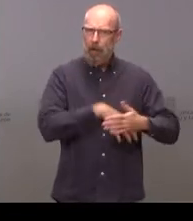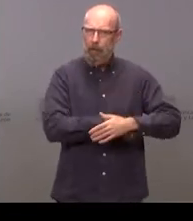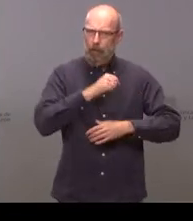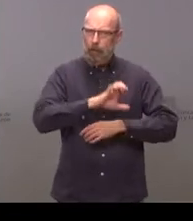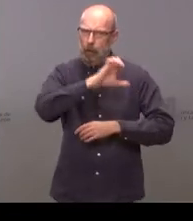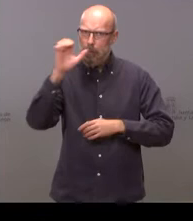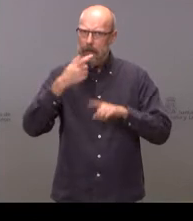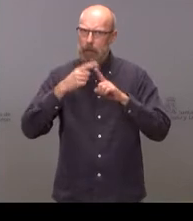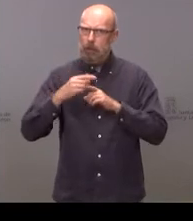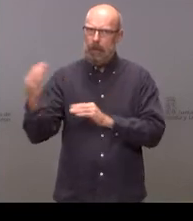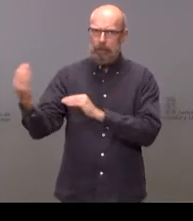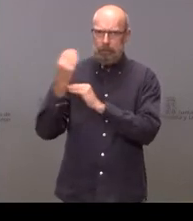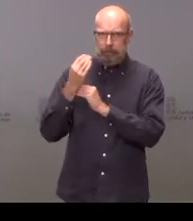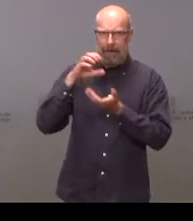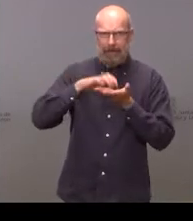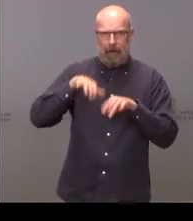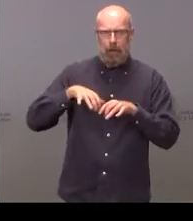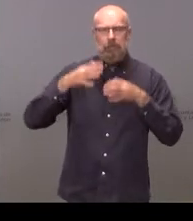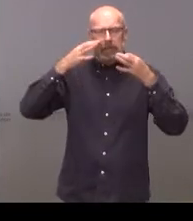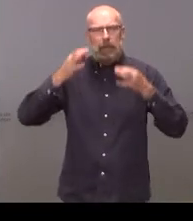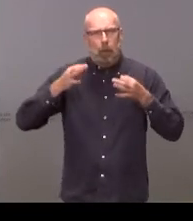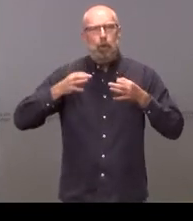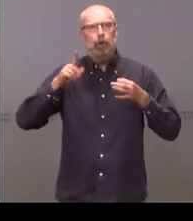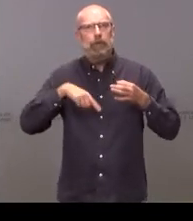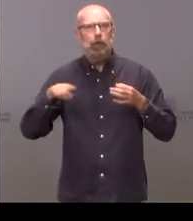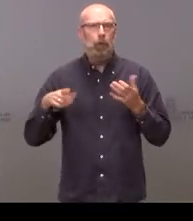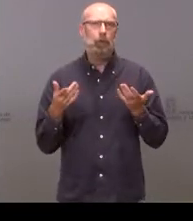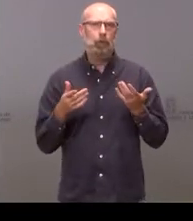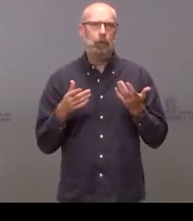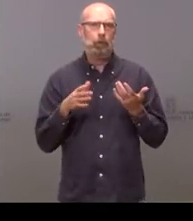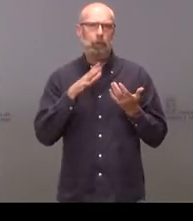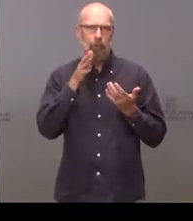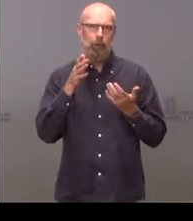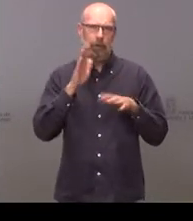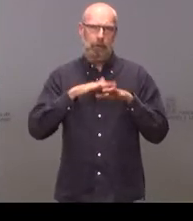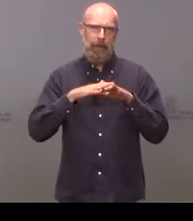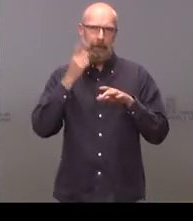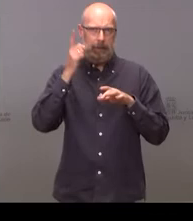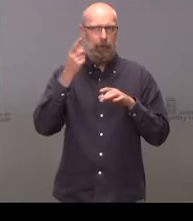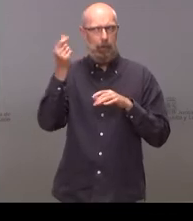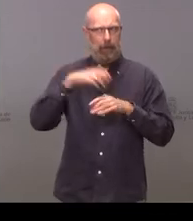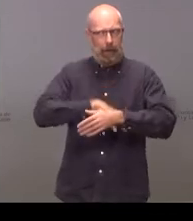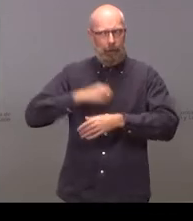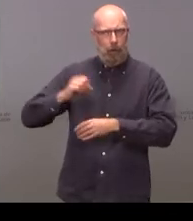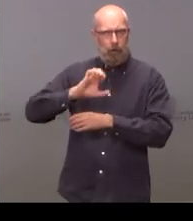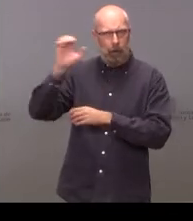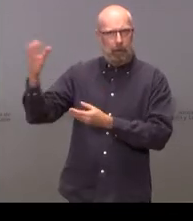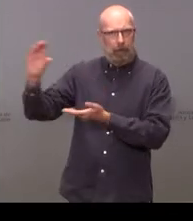van a llegar a Castilla y León, esos que entran dentro de la elevación del techo de gastos y los tienen ya seguros que van a llegar.